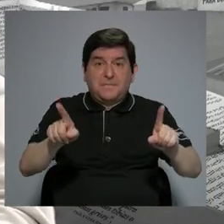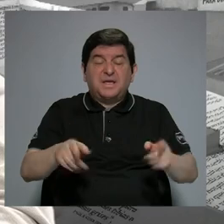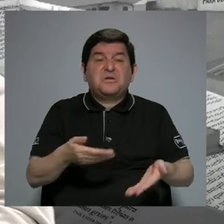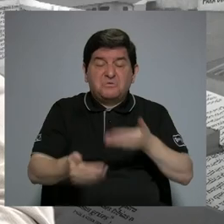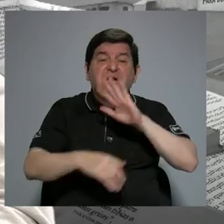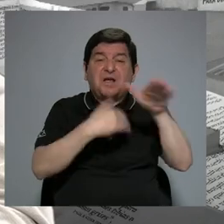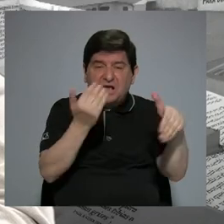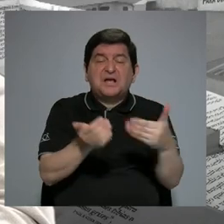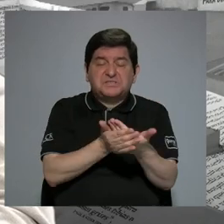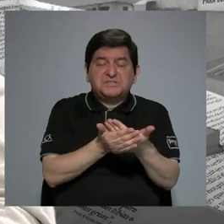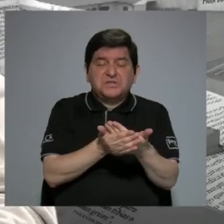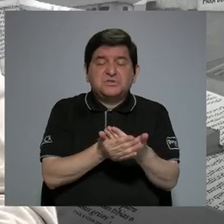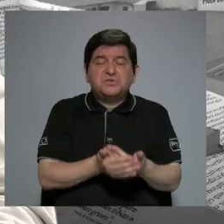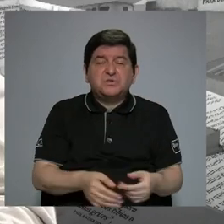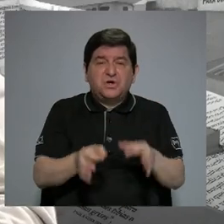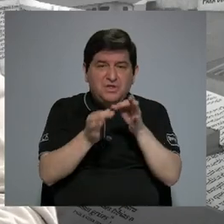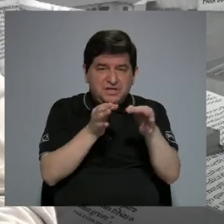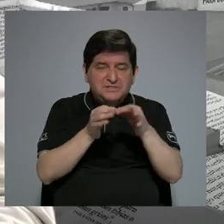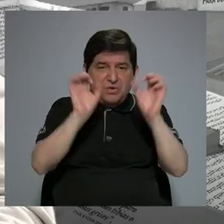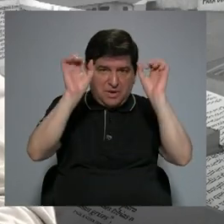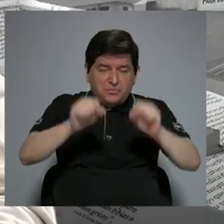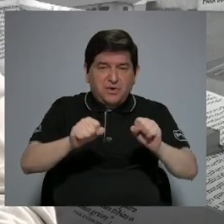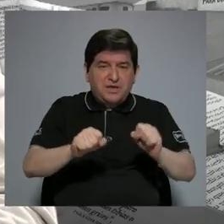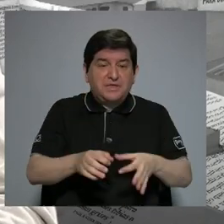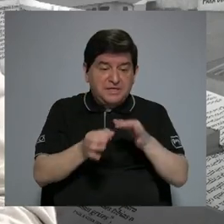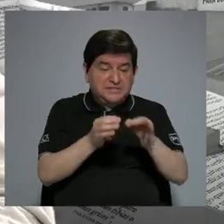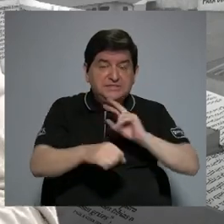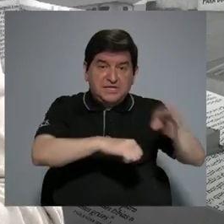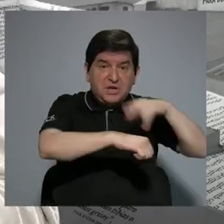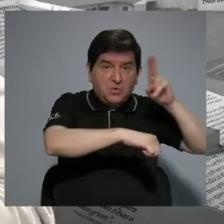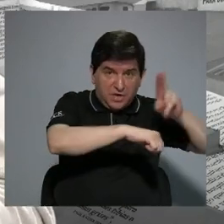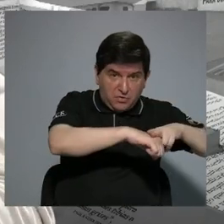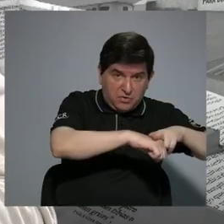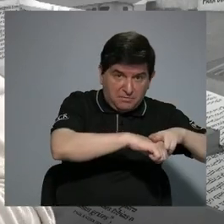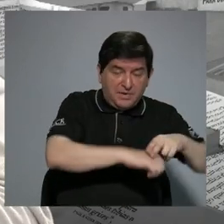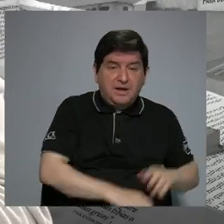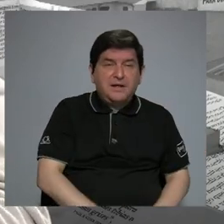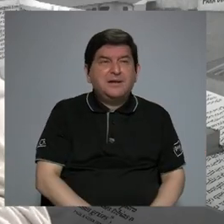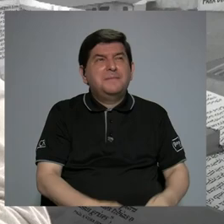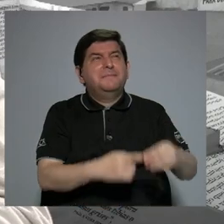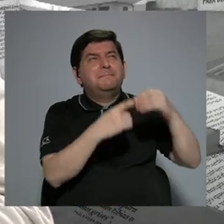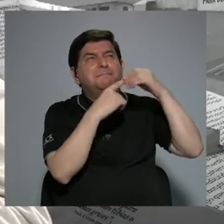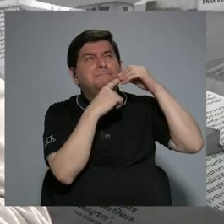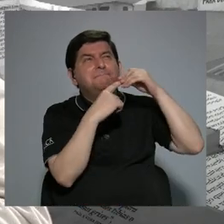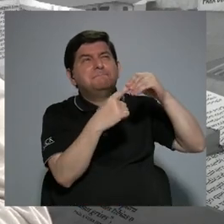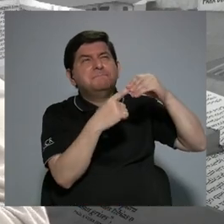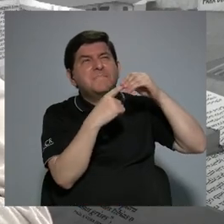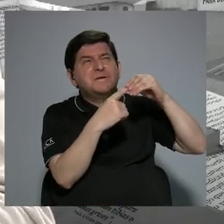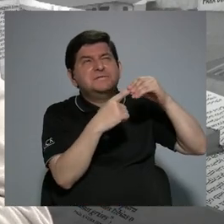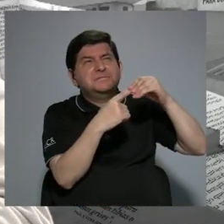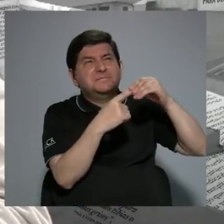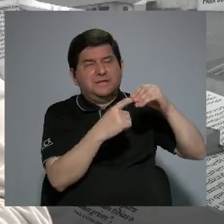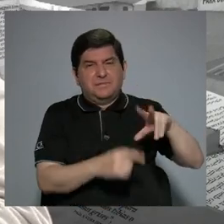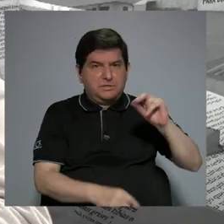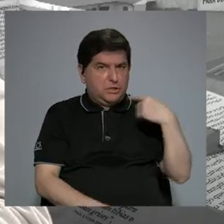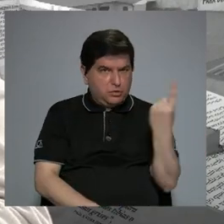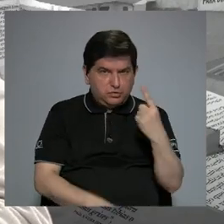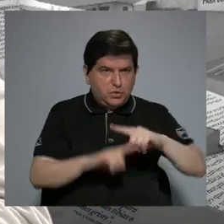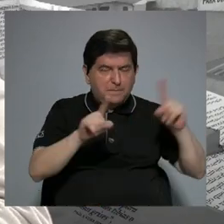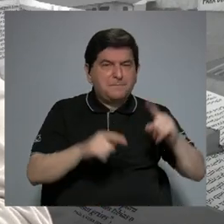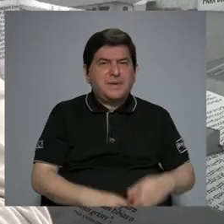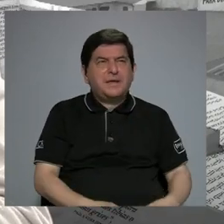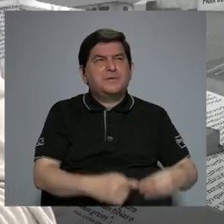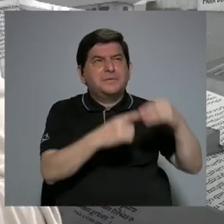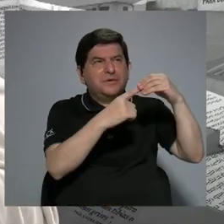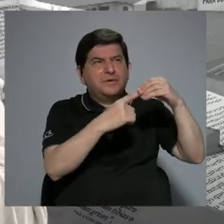en todo tejido puede ocurrir. Una célula normal por exposición, principalmente, no únicamente, pero principalmente por